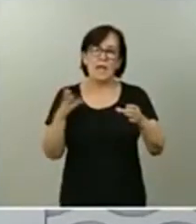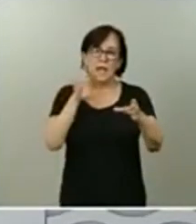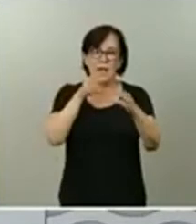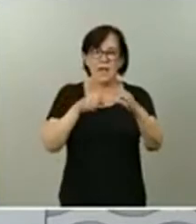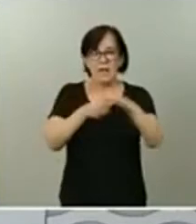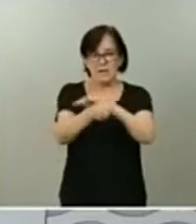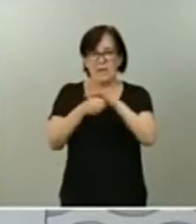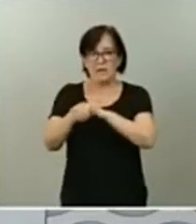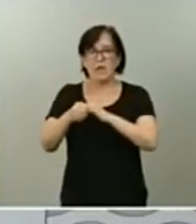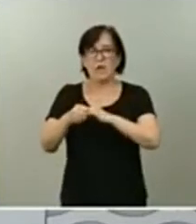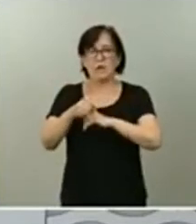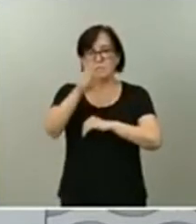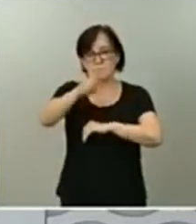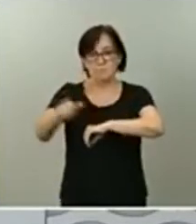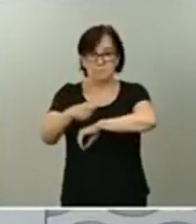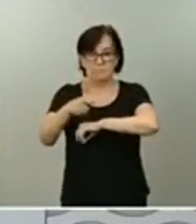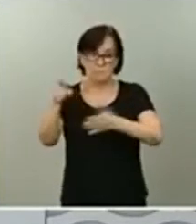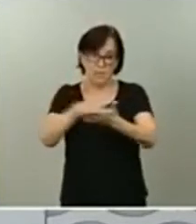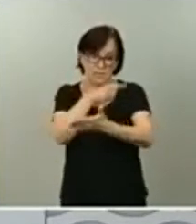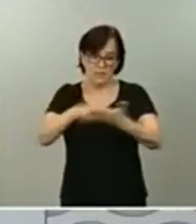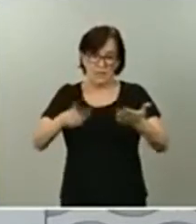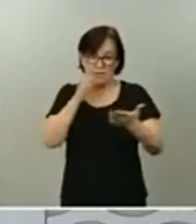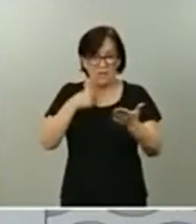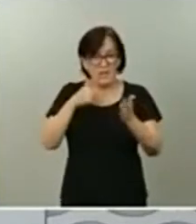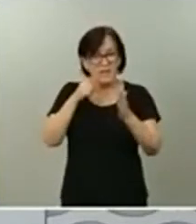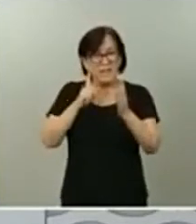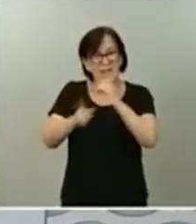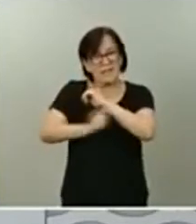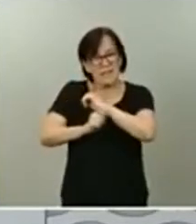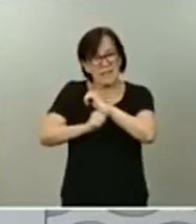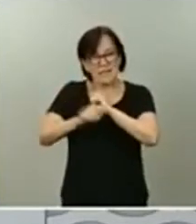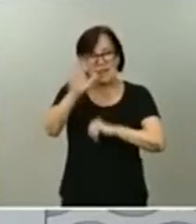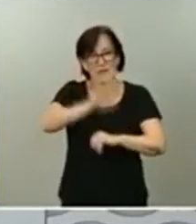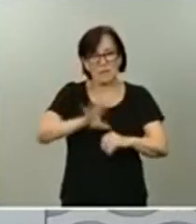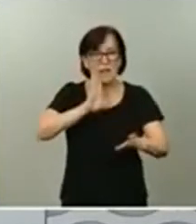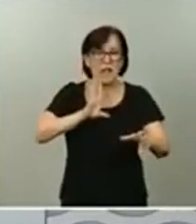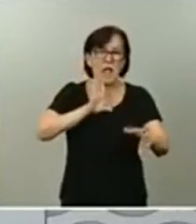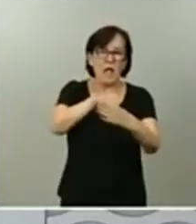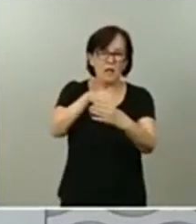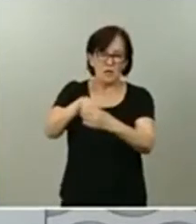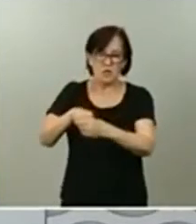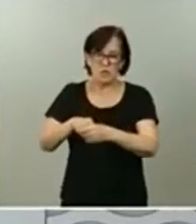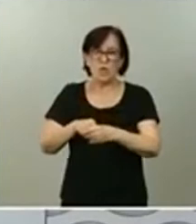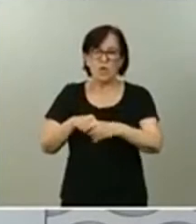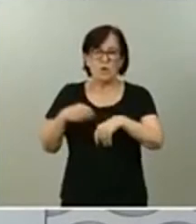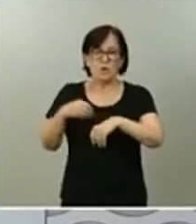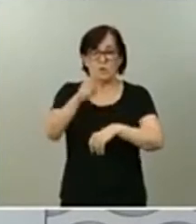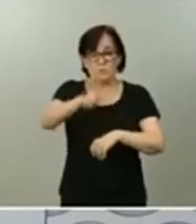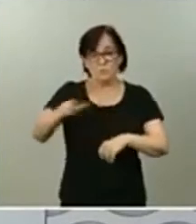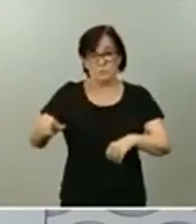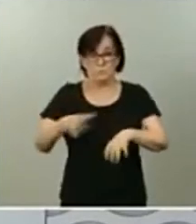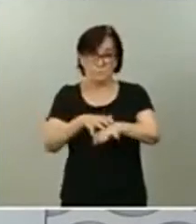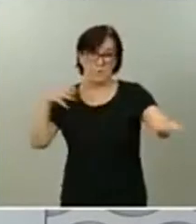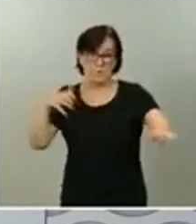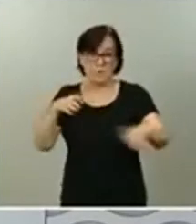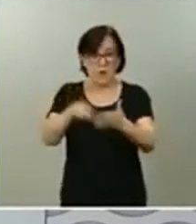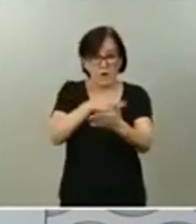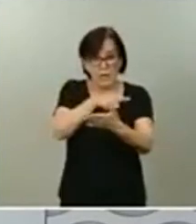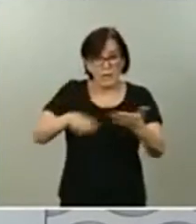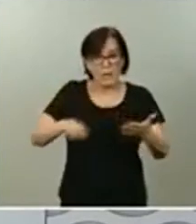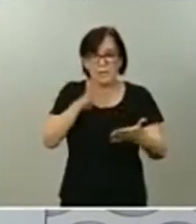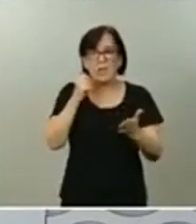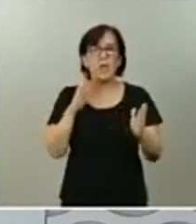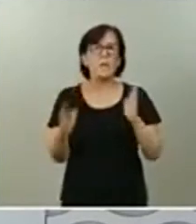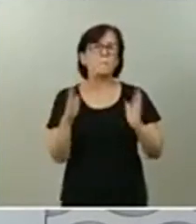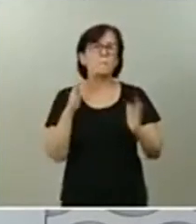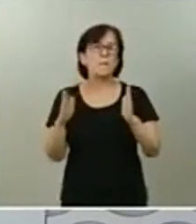Todo ello en el marco de la Estrategia Nacional para la Inclusión de la Población Gitana, que tiene un periodo de